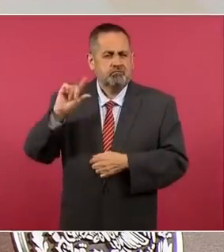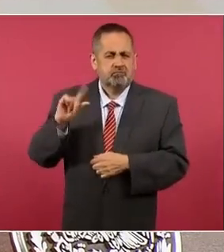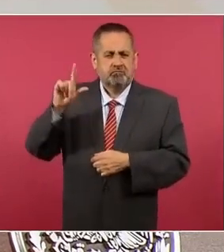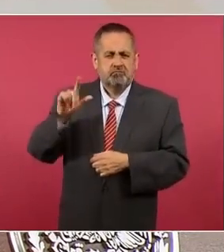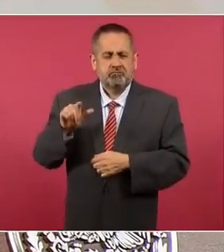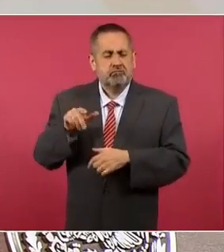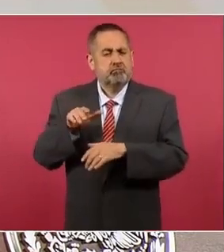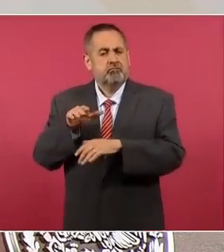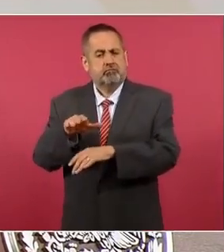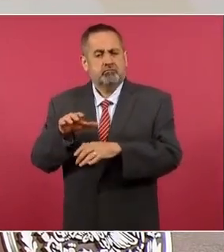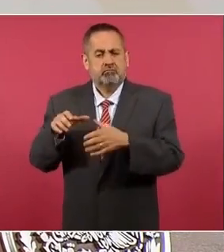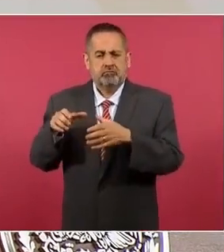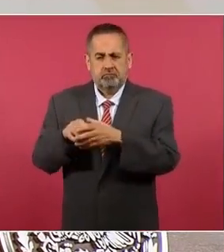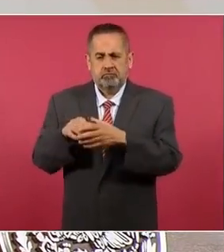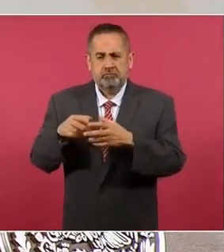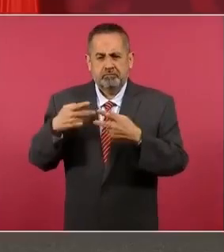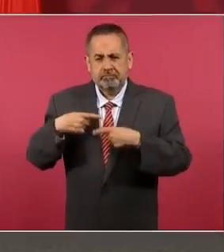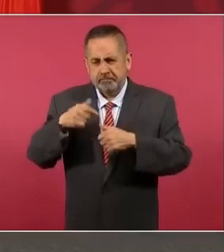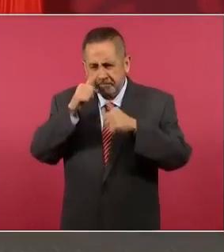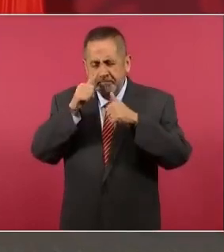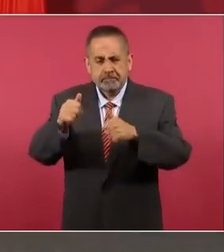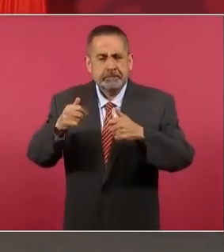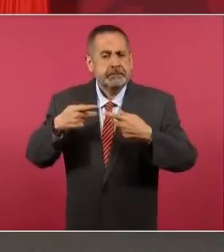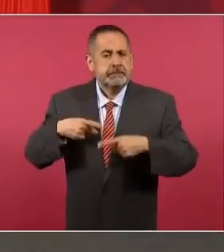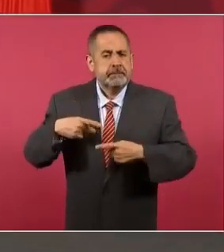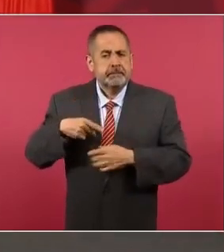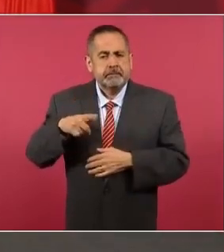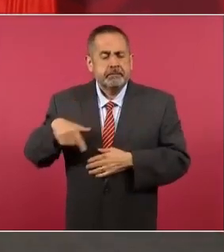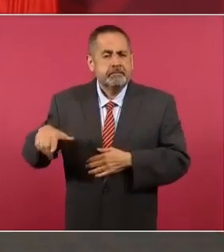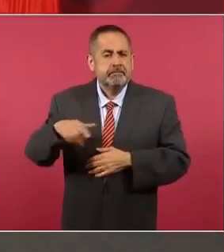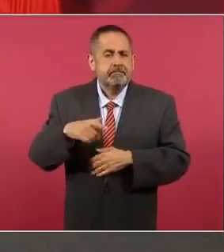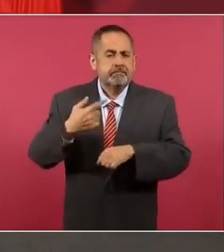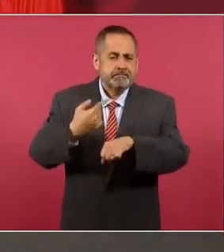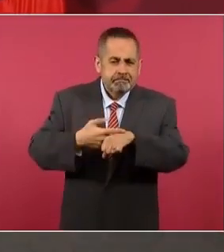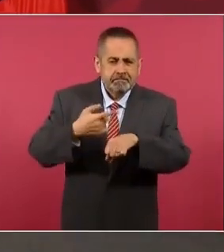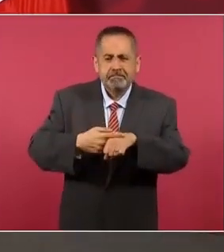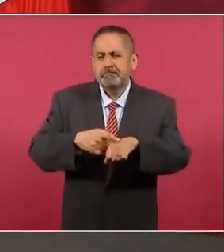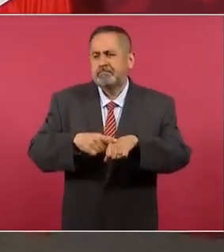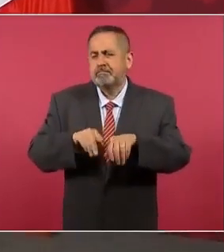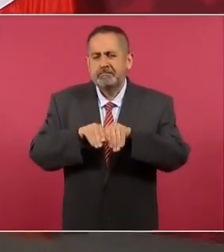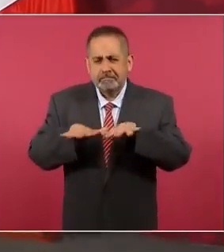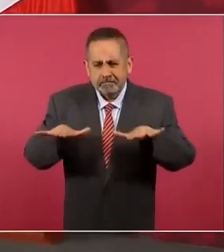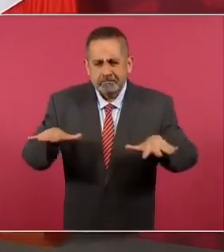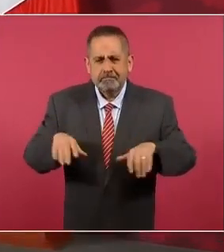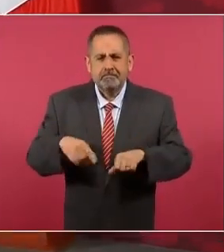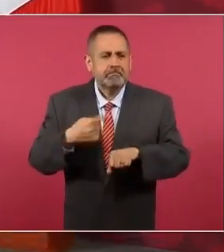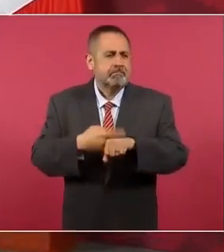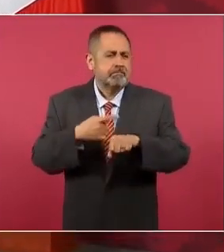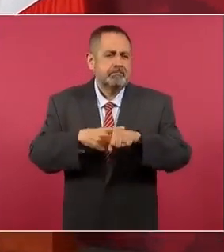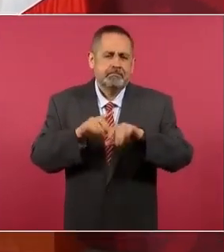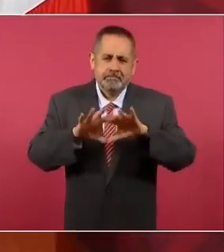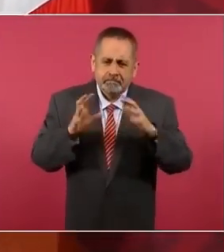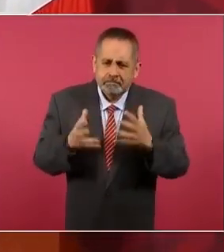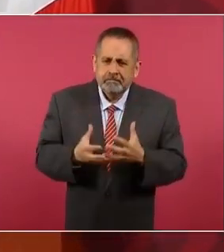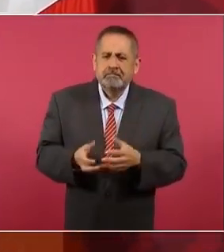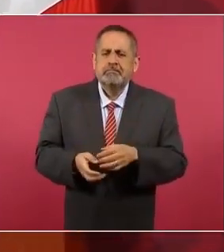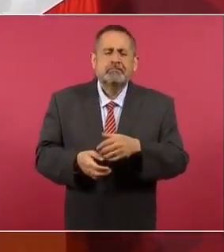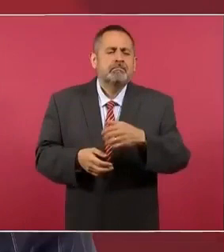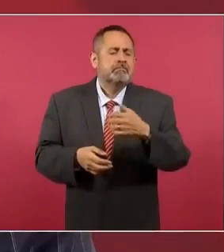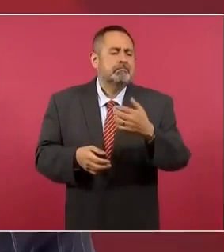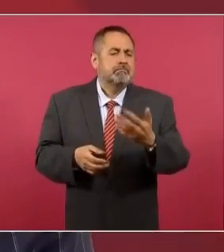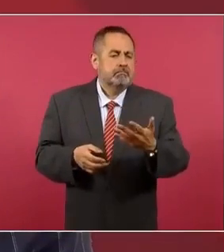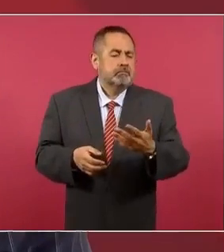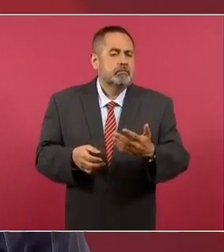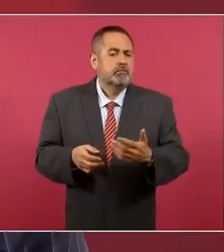relacionado con la atención de epidemias, de pandemias. y este